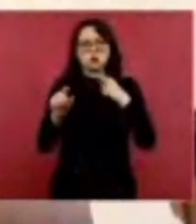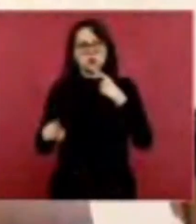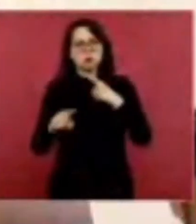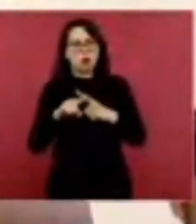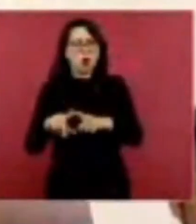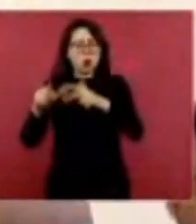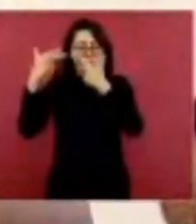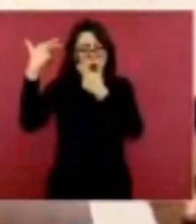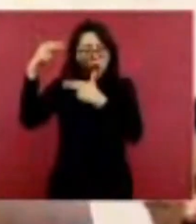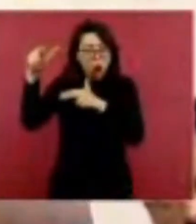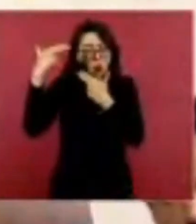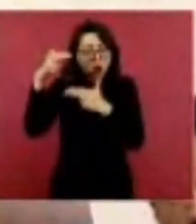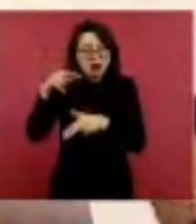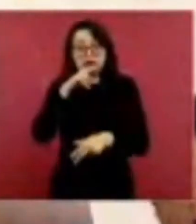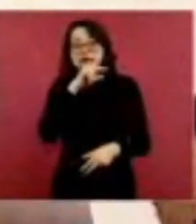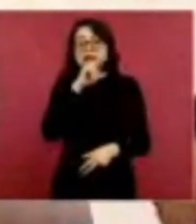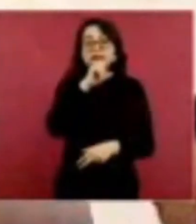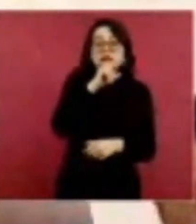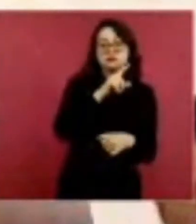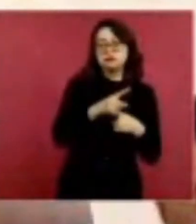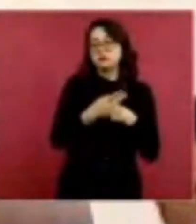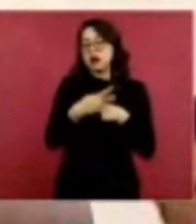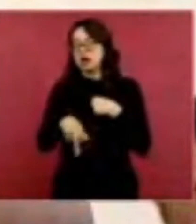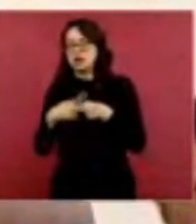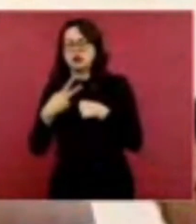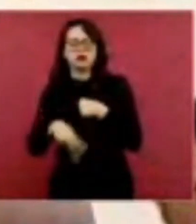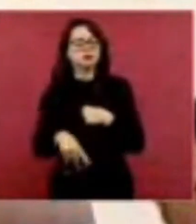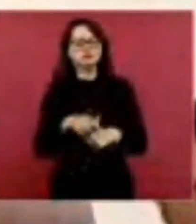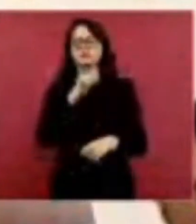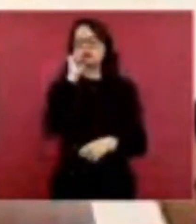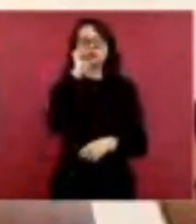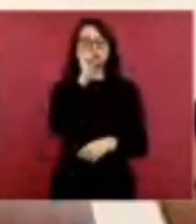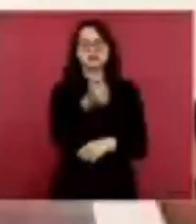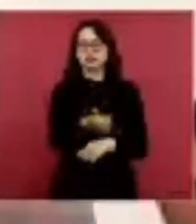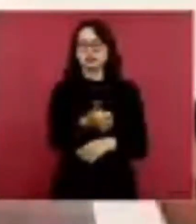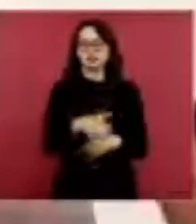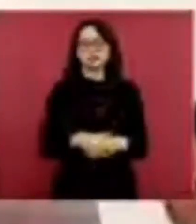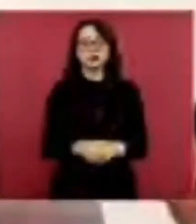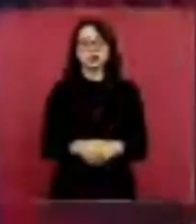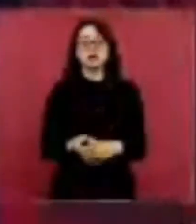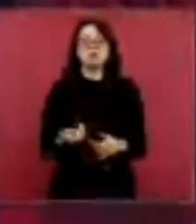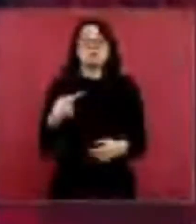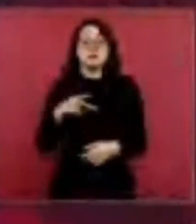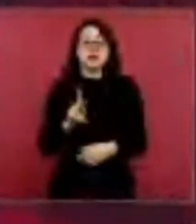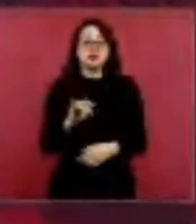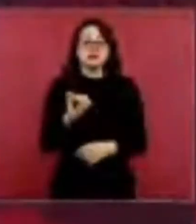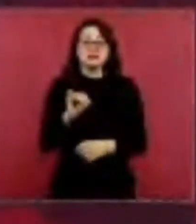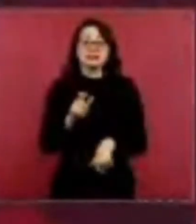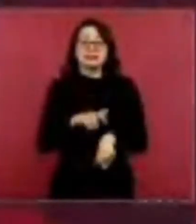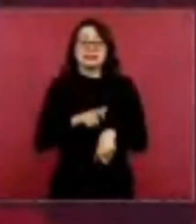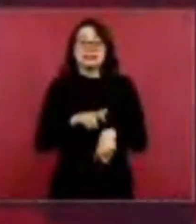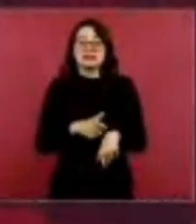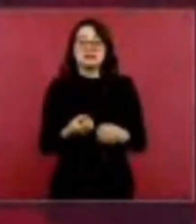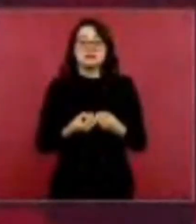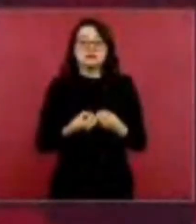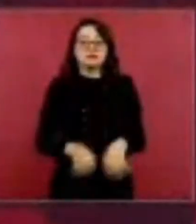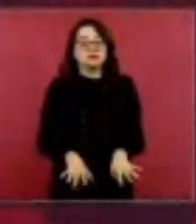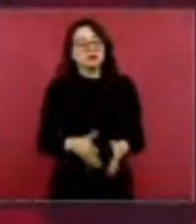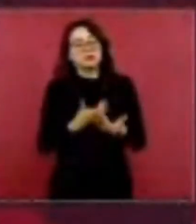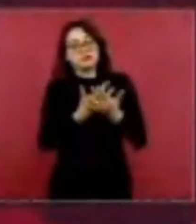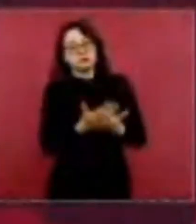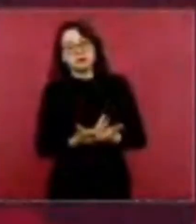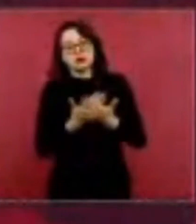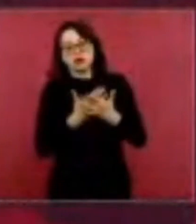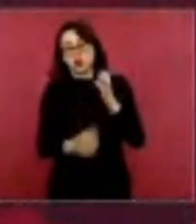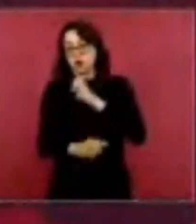haya preocupación por eso. Nada más es la pérdida de tiempo en